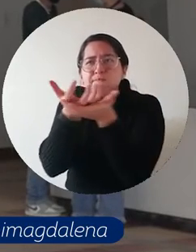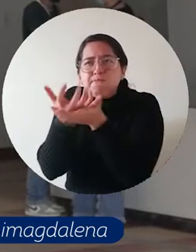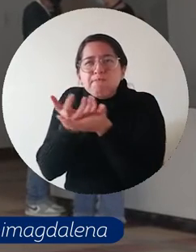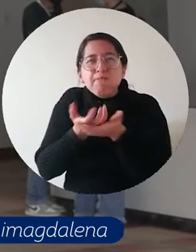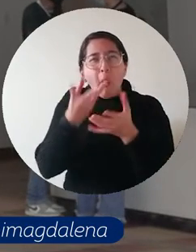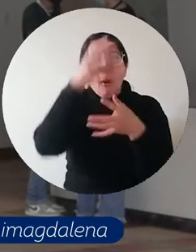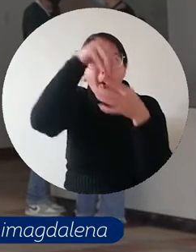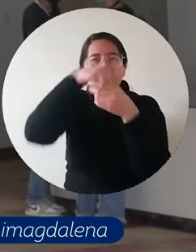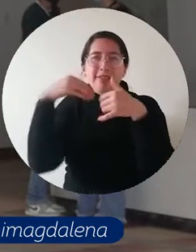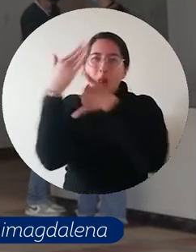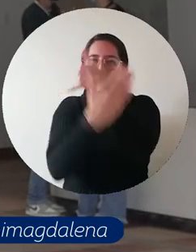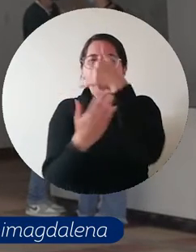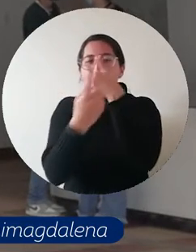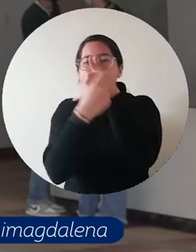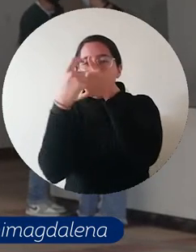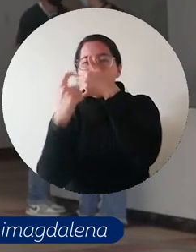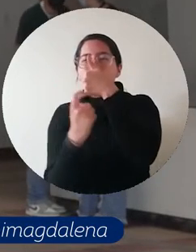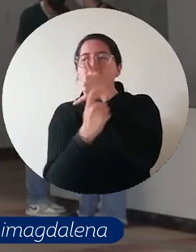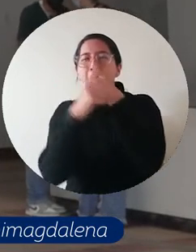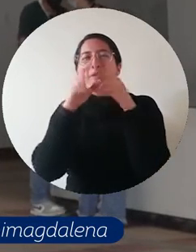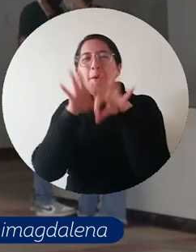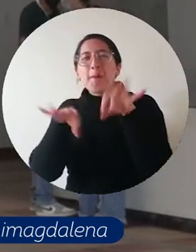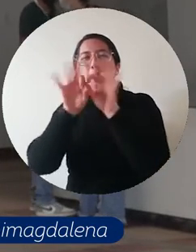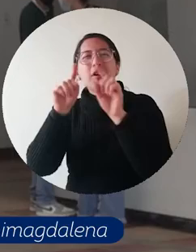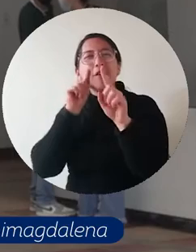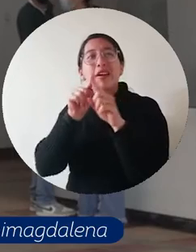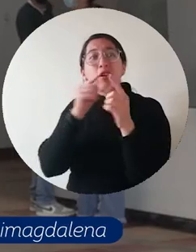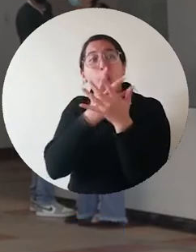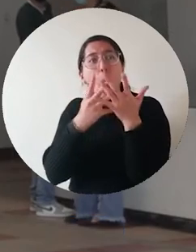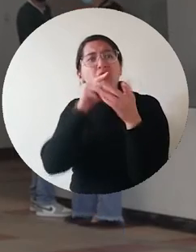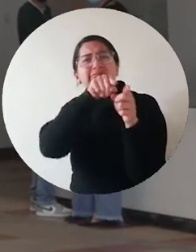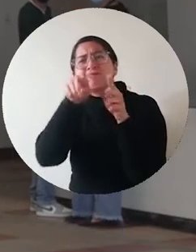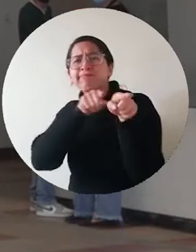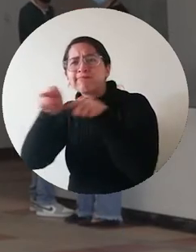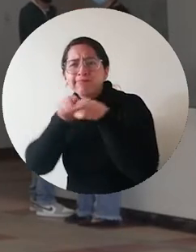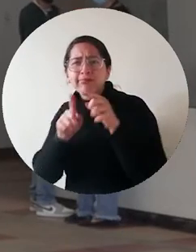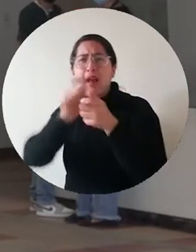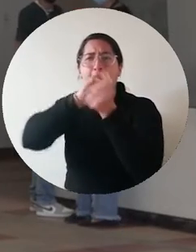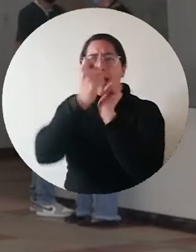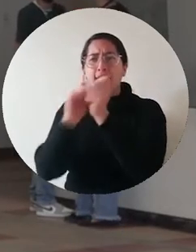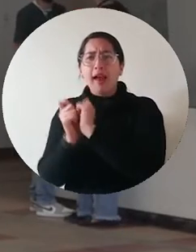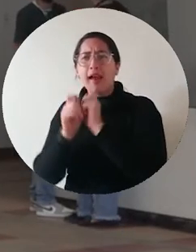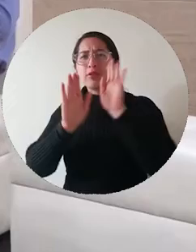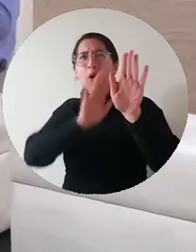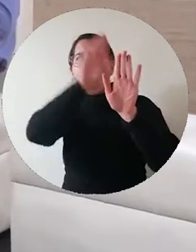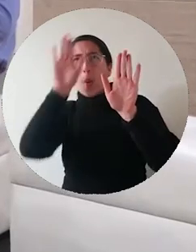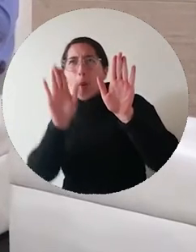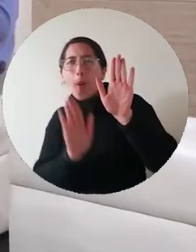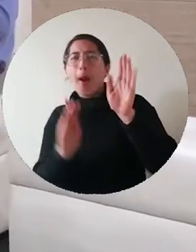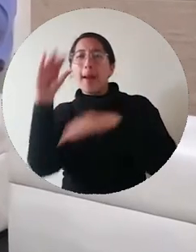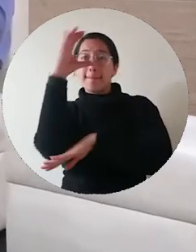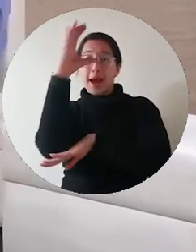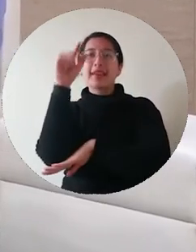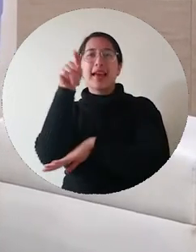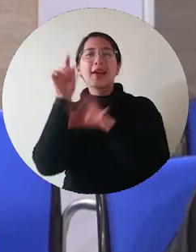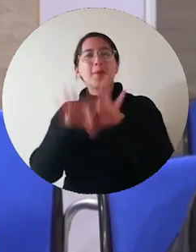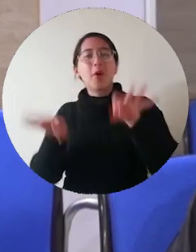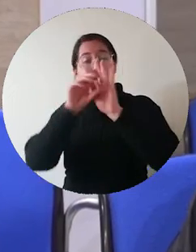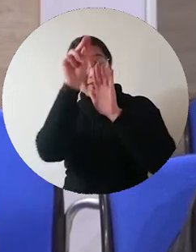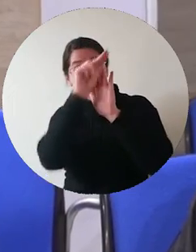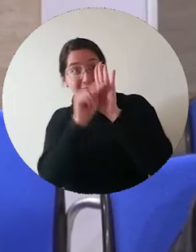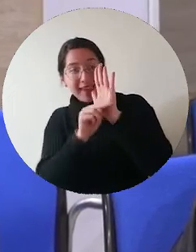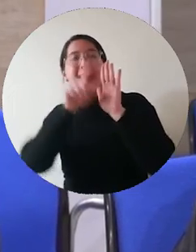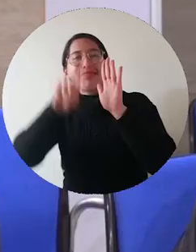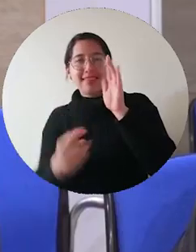las nuevas normativas, pero también esas dinámicas y esos cambios presentes en los diferentes territorios en el país, se hace necesario que esta